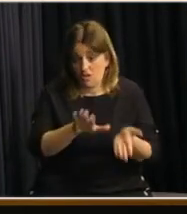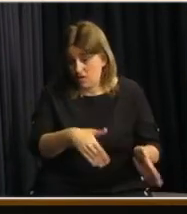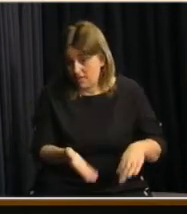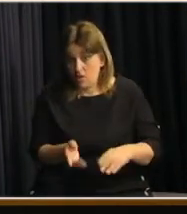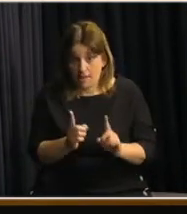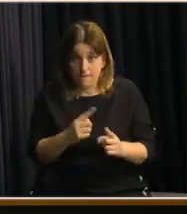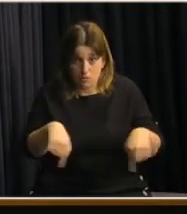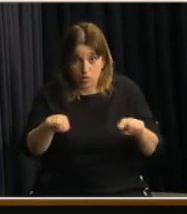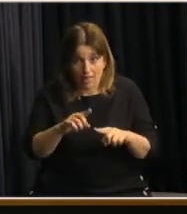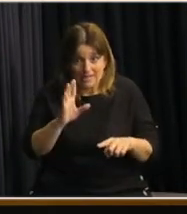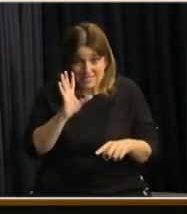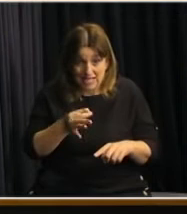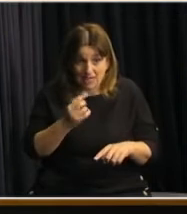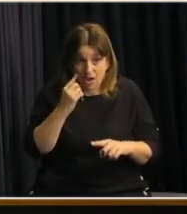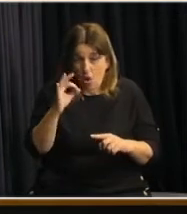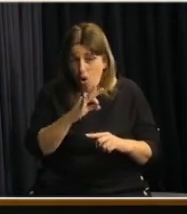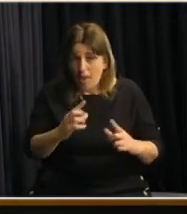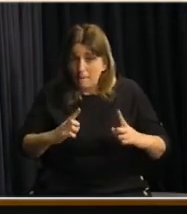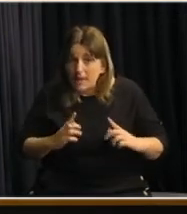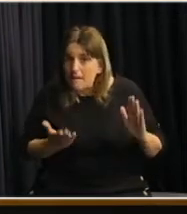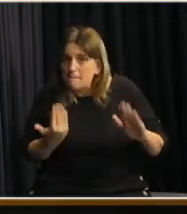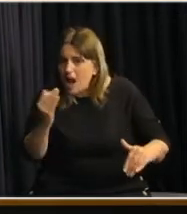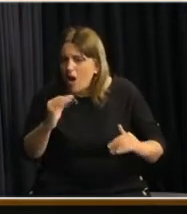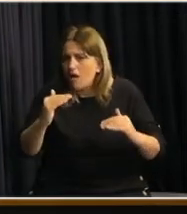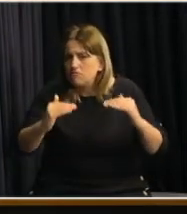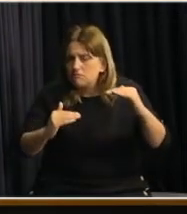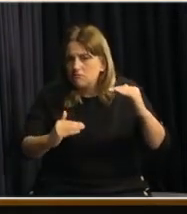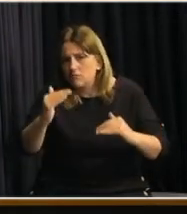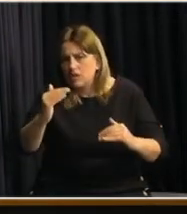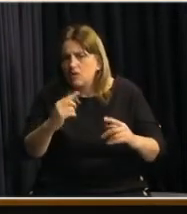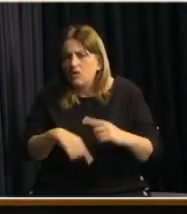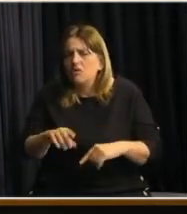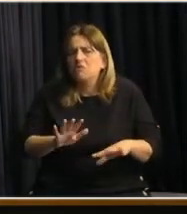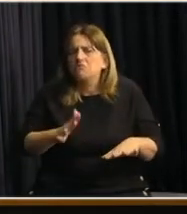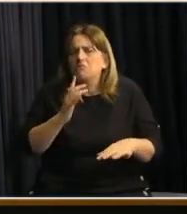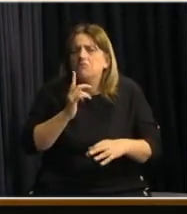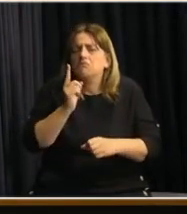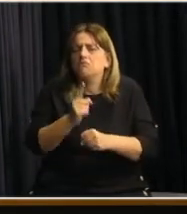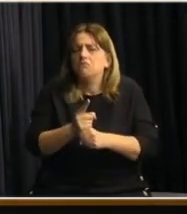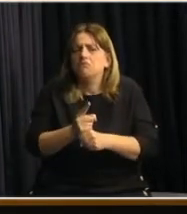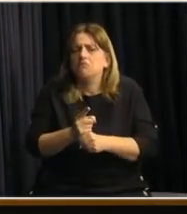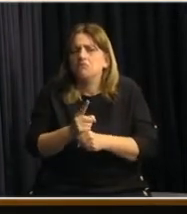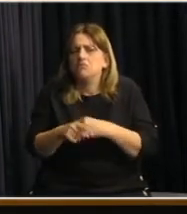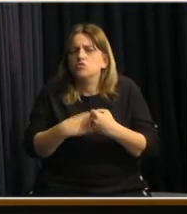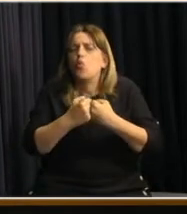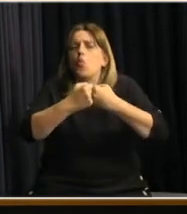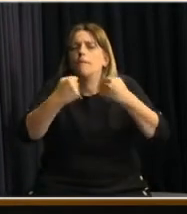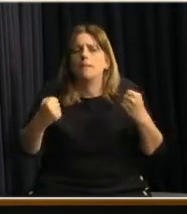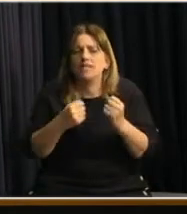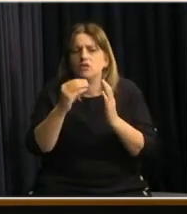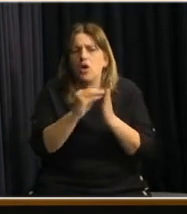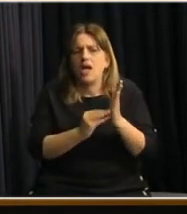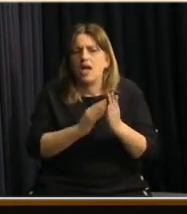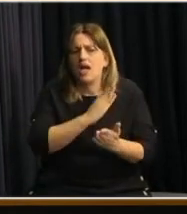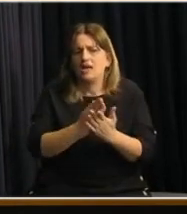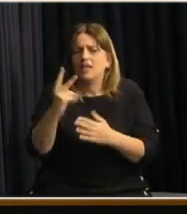de lo que ustedes preveían? ¿Está por debajo? ¿Tiene algo que ver en la decisión de que hayan extendido el plazo hasta el